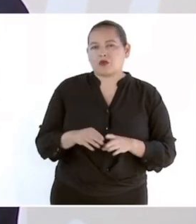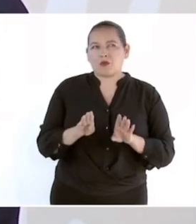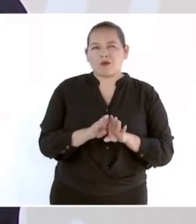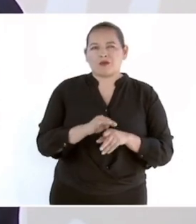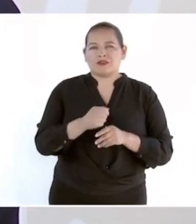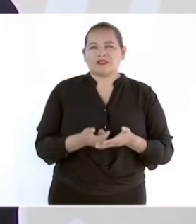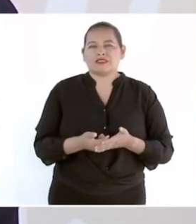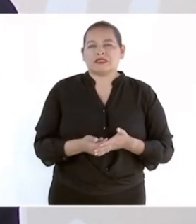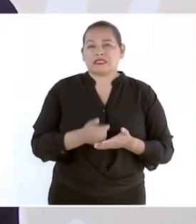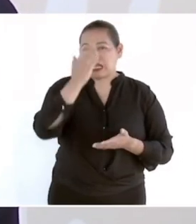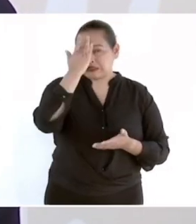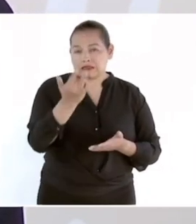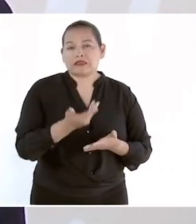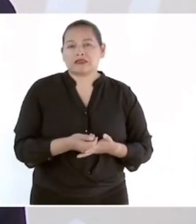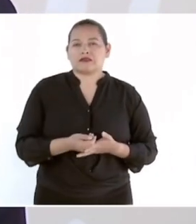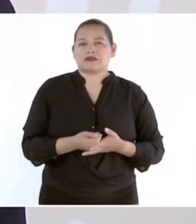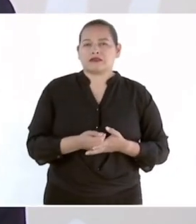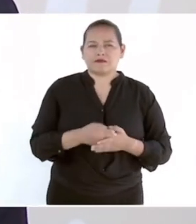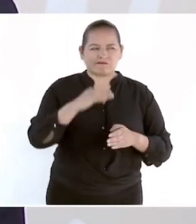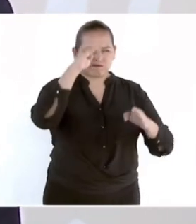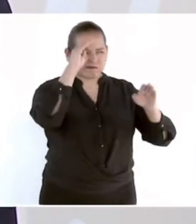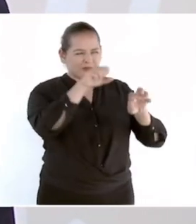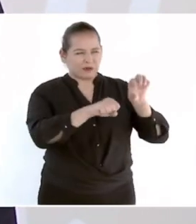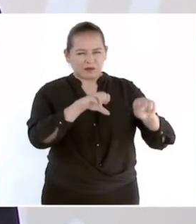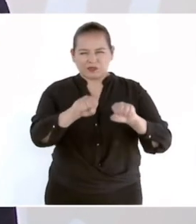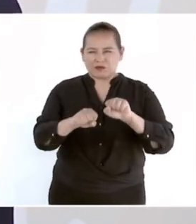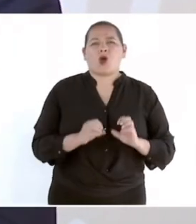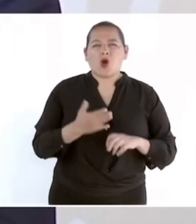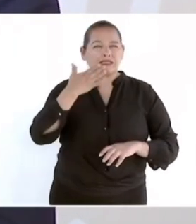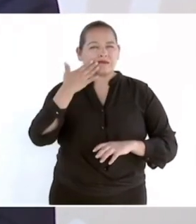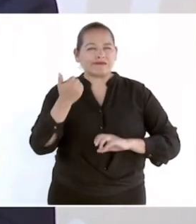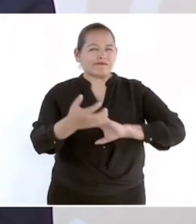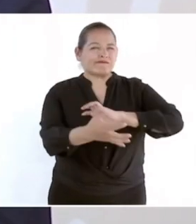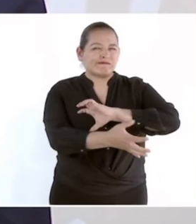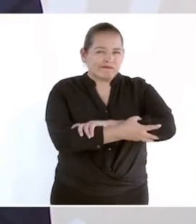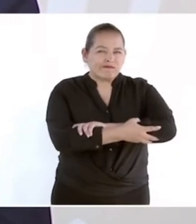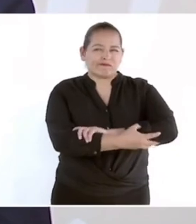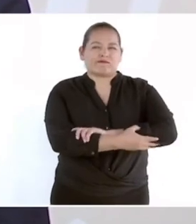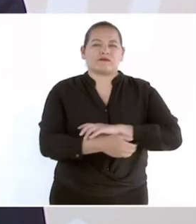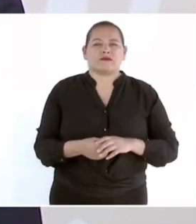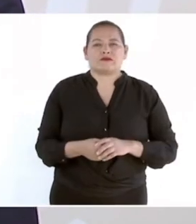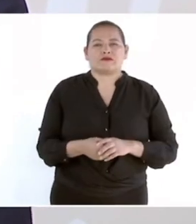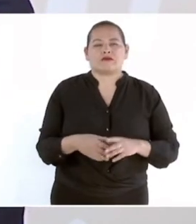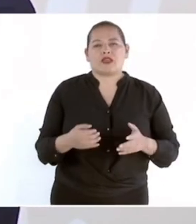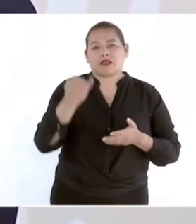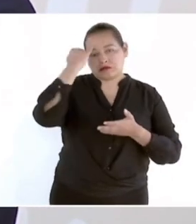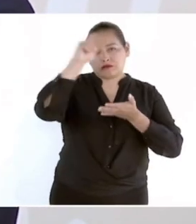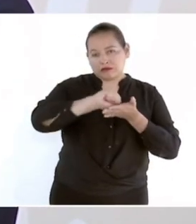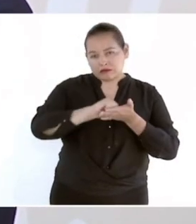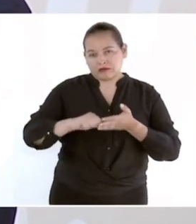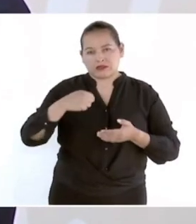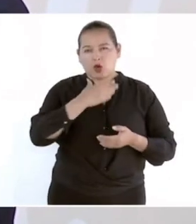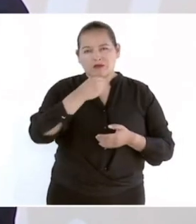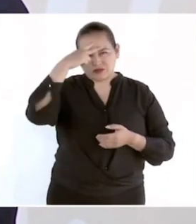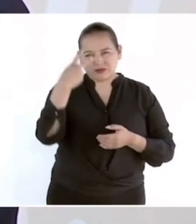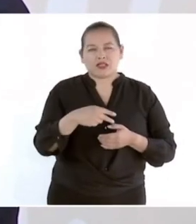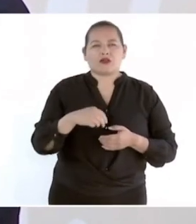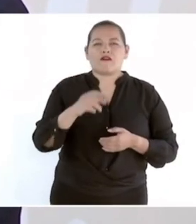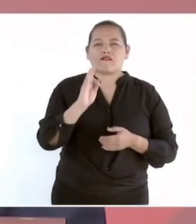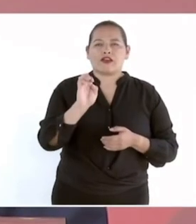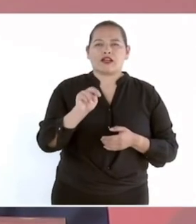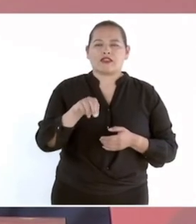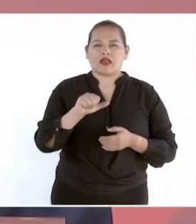pensaba en todo, lo preveía todo el gran novelista mexicano Fernando del Paso